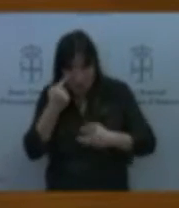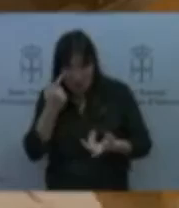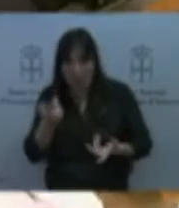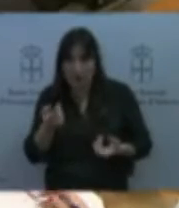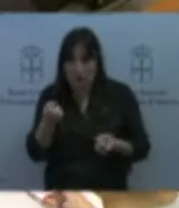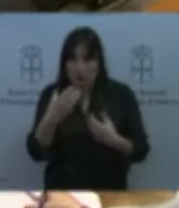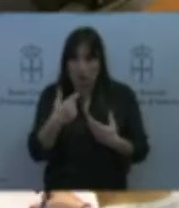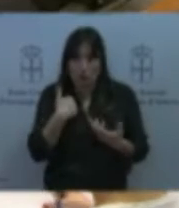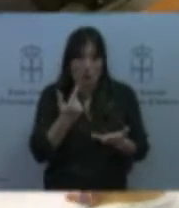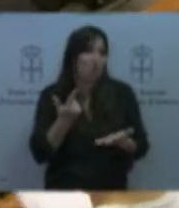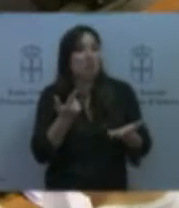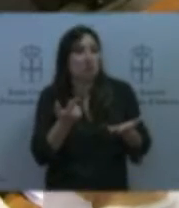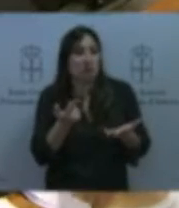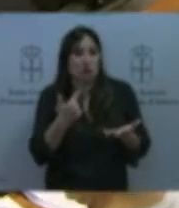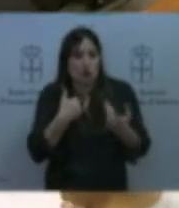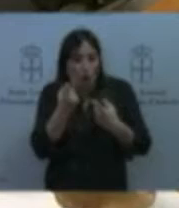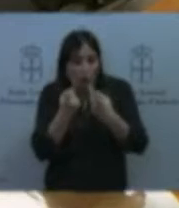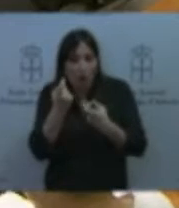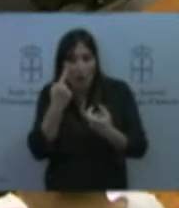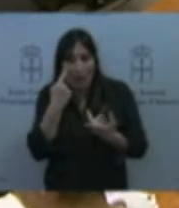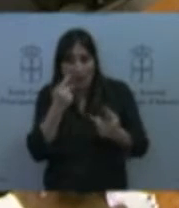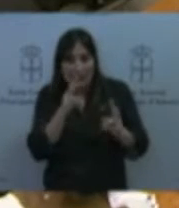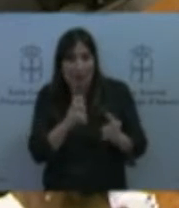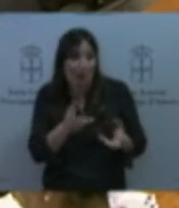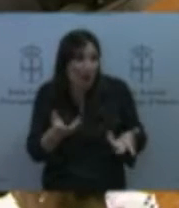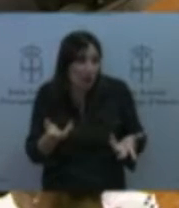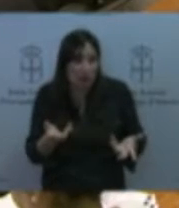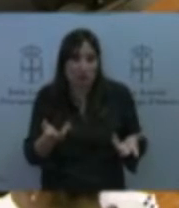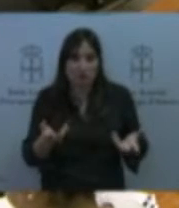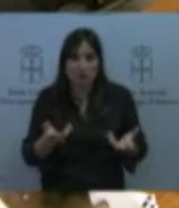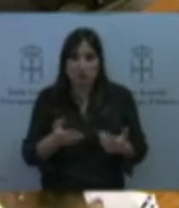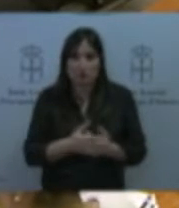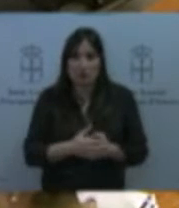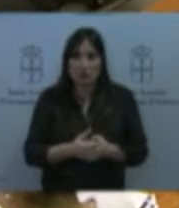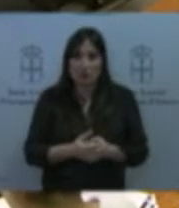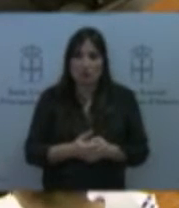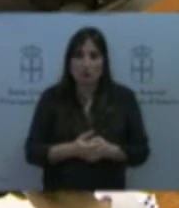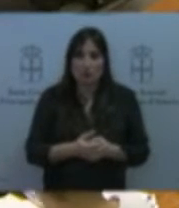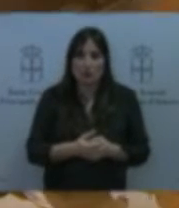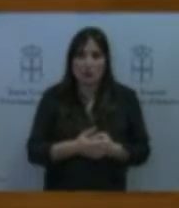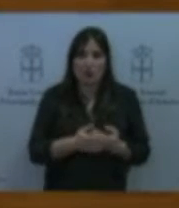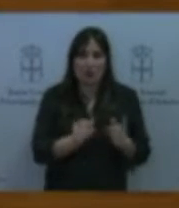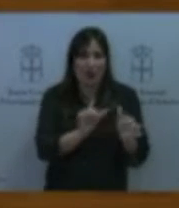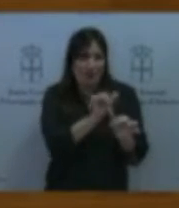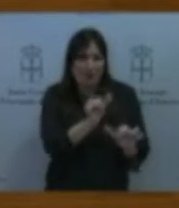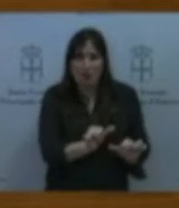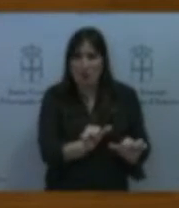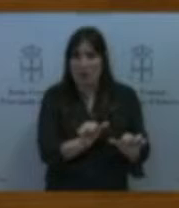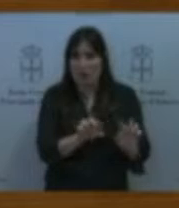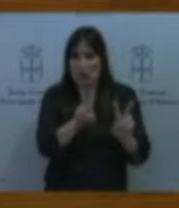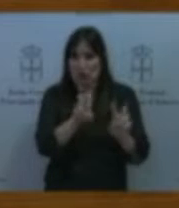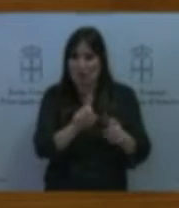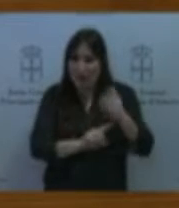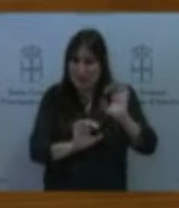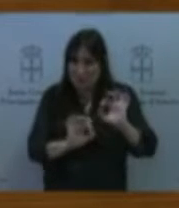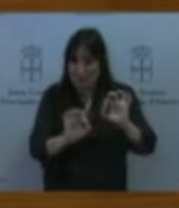oportunas y veré hasta que pero hay muchísimas maneras de abordar un tema tan concreto y específico como el que usted ha planteado